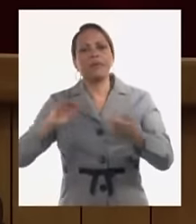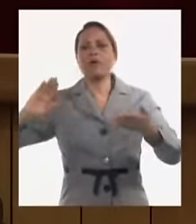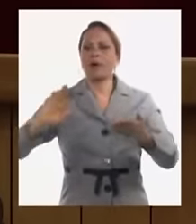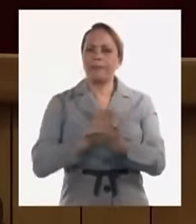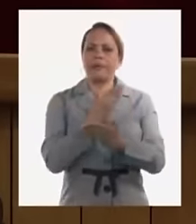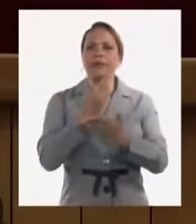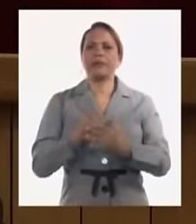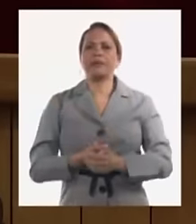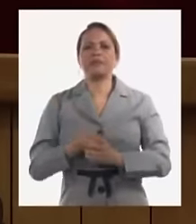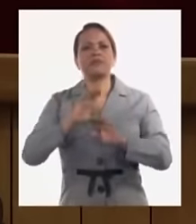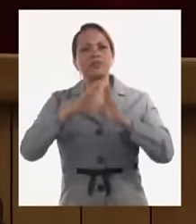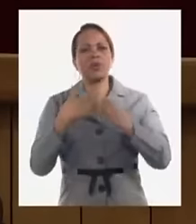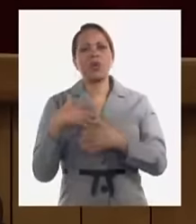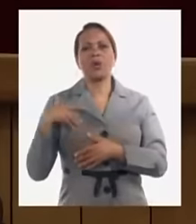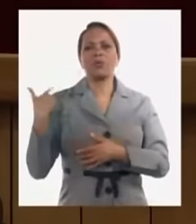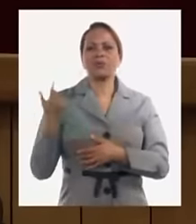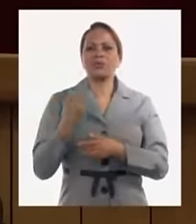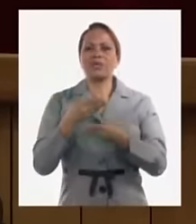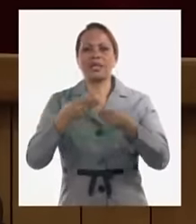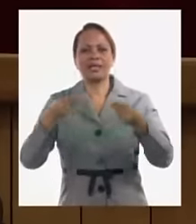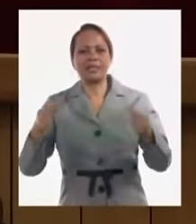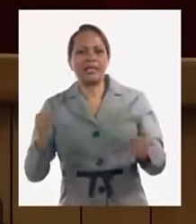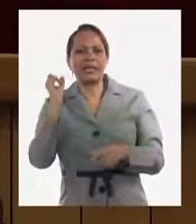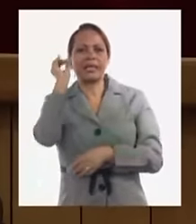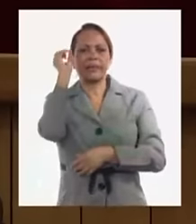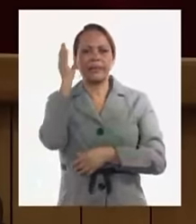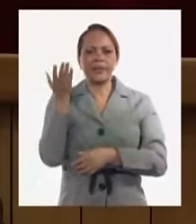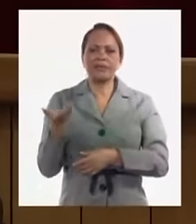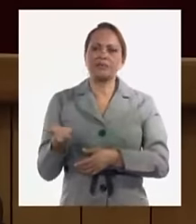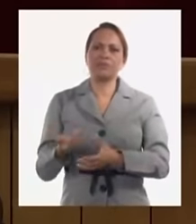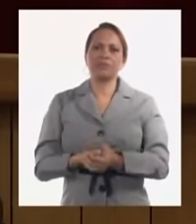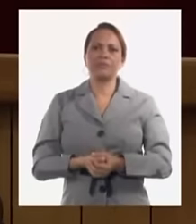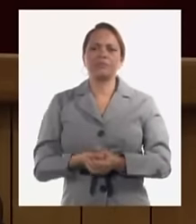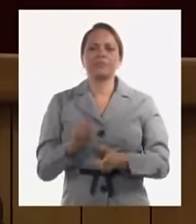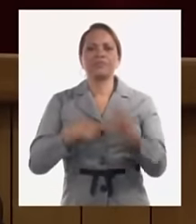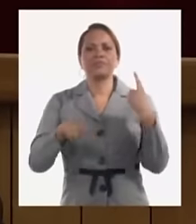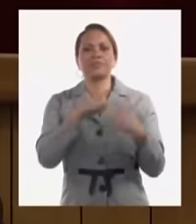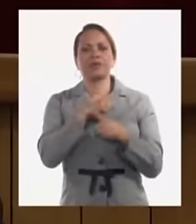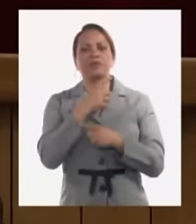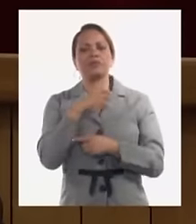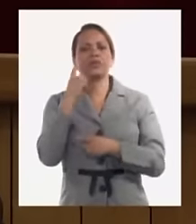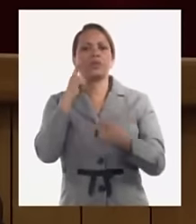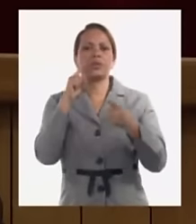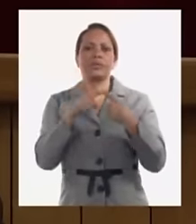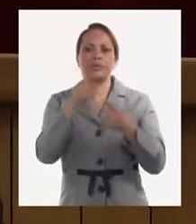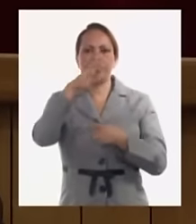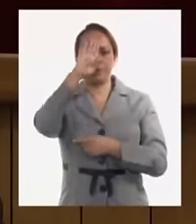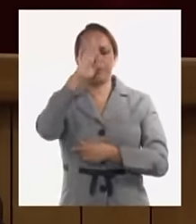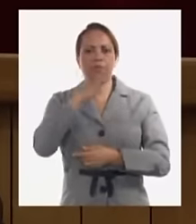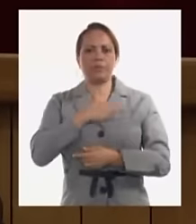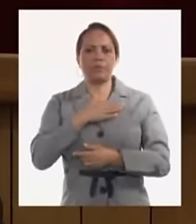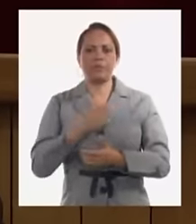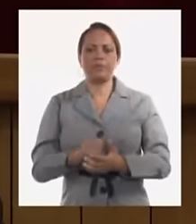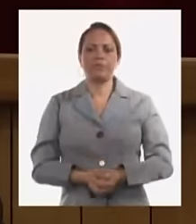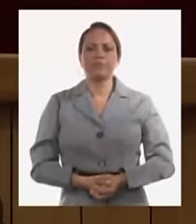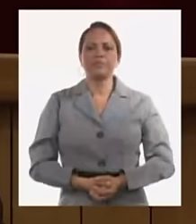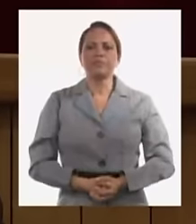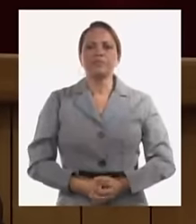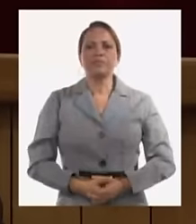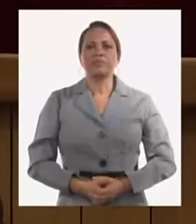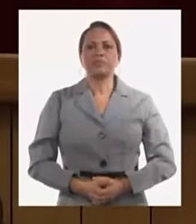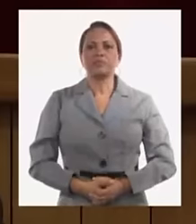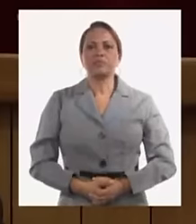ilegalidades en el uso de la tierra inventos que se han hecho en contra del objetivo real para lo cual y